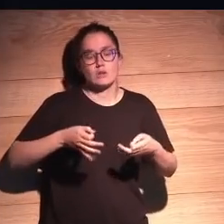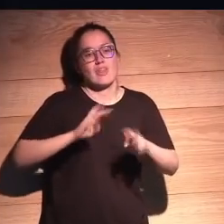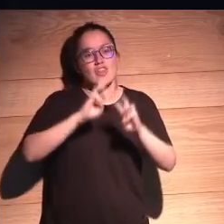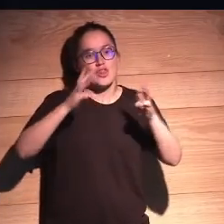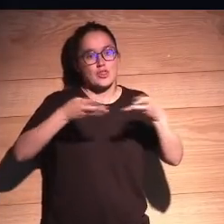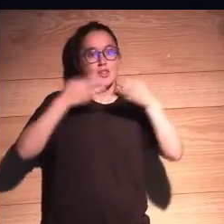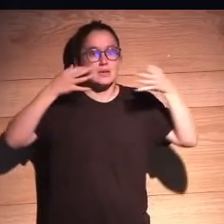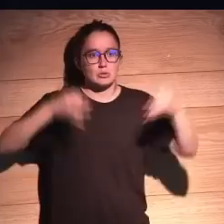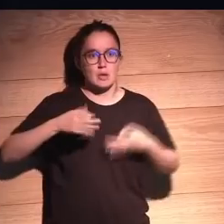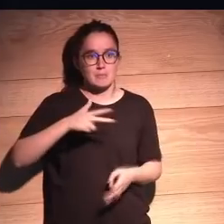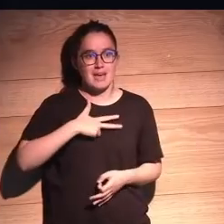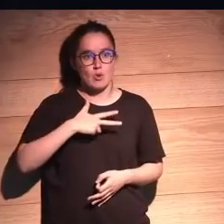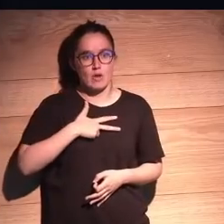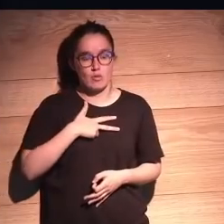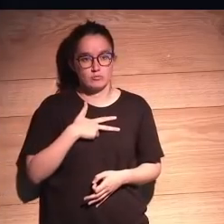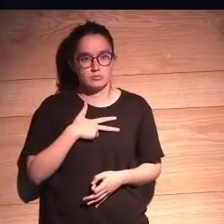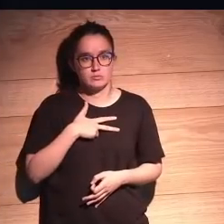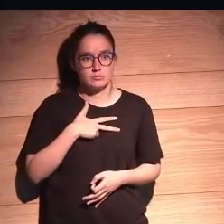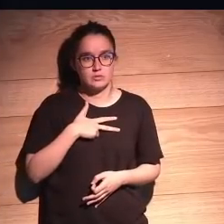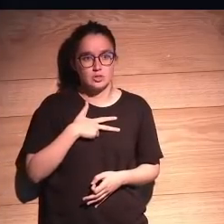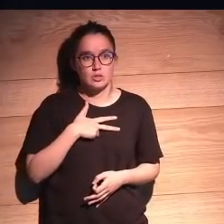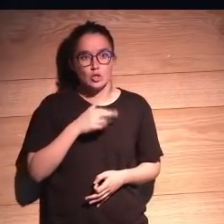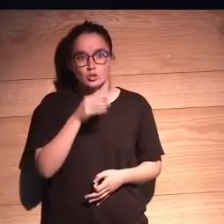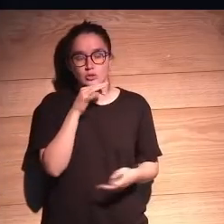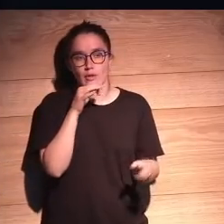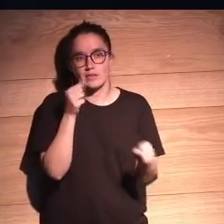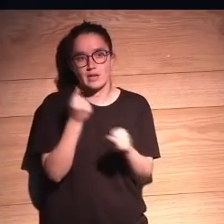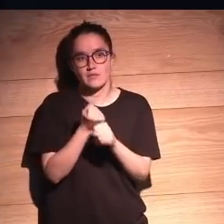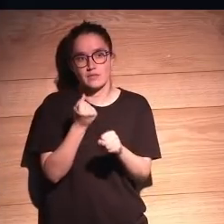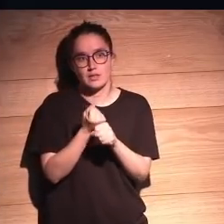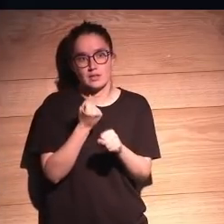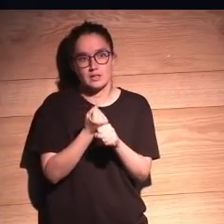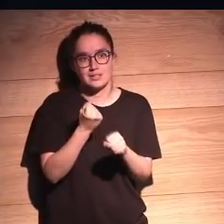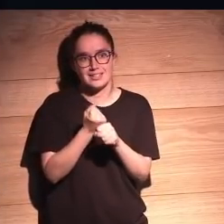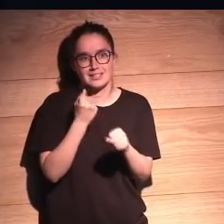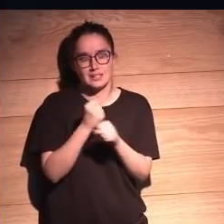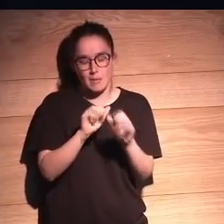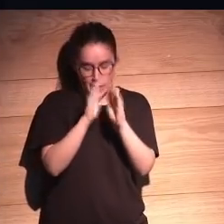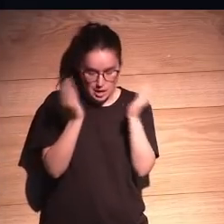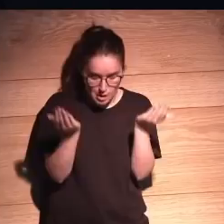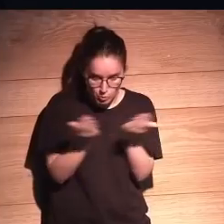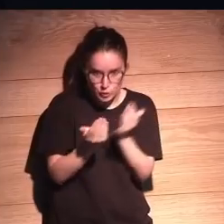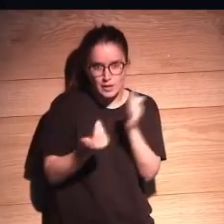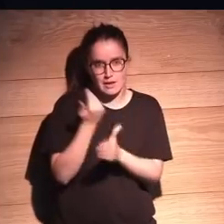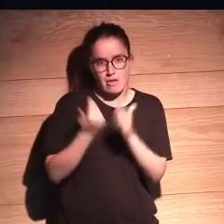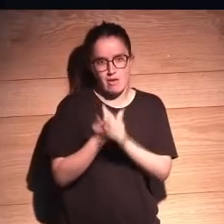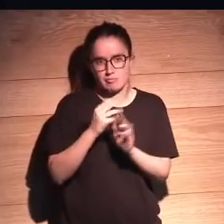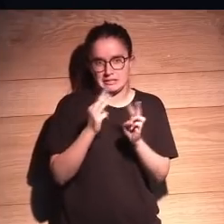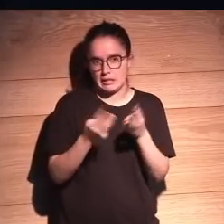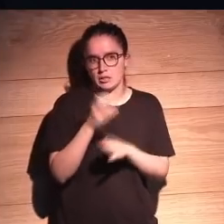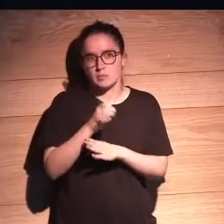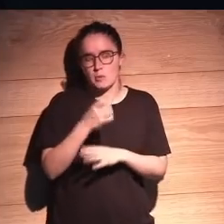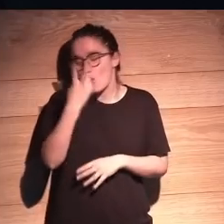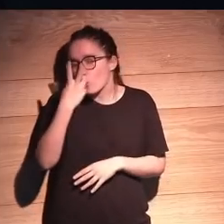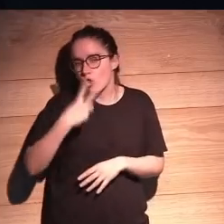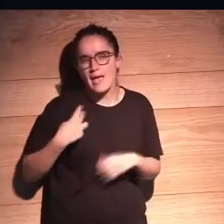mi abogado no hace falta decirlo sigue trabajando en el mundo del día a día ¿cómo somos tan